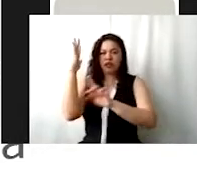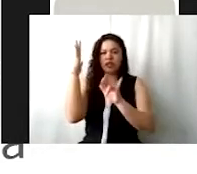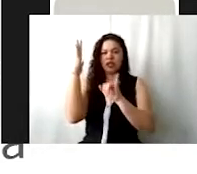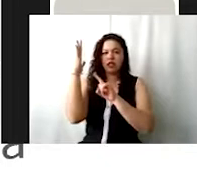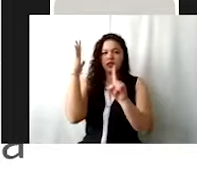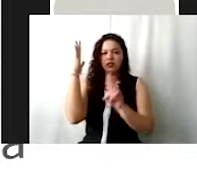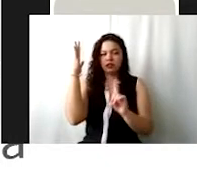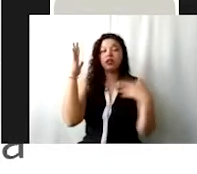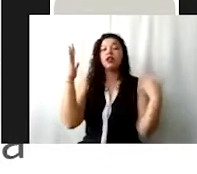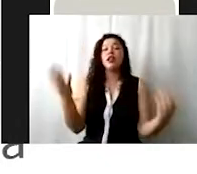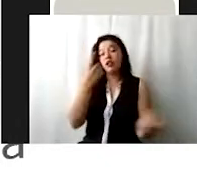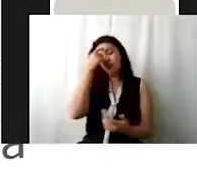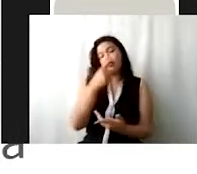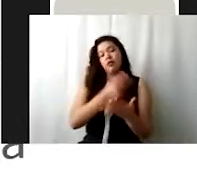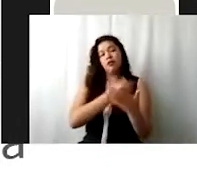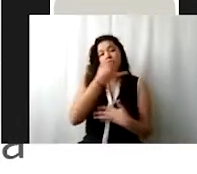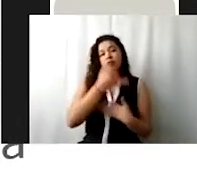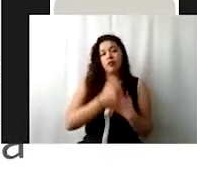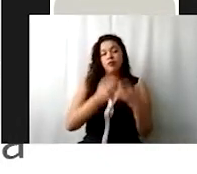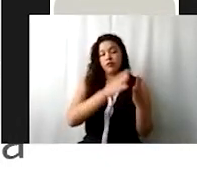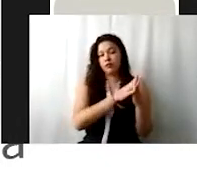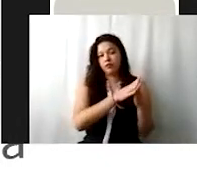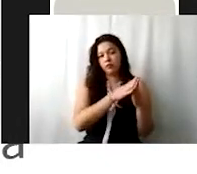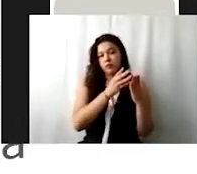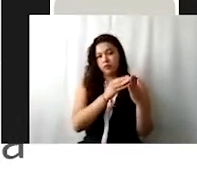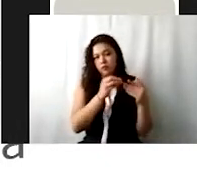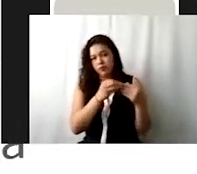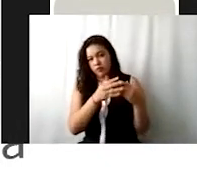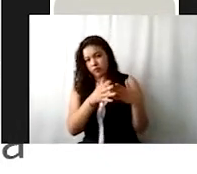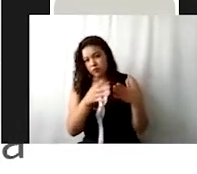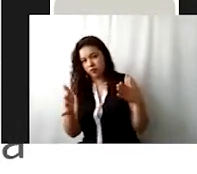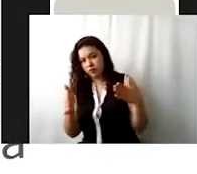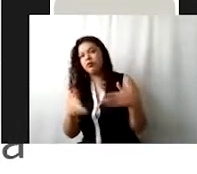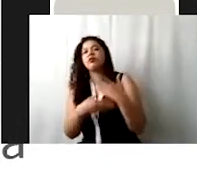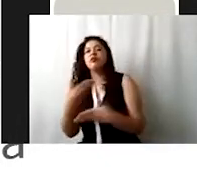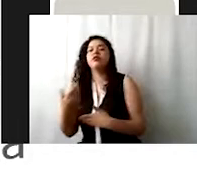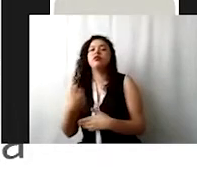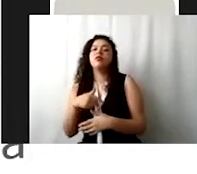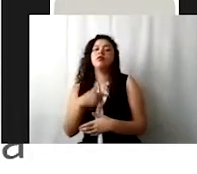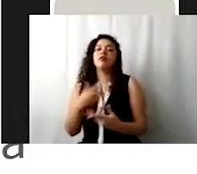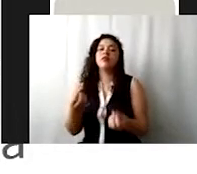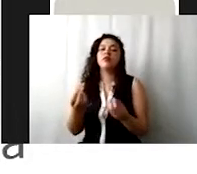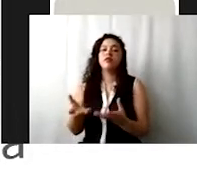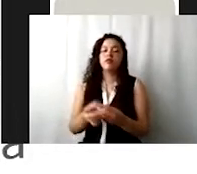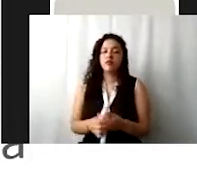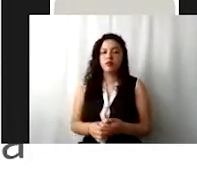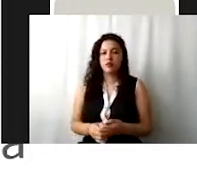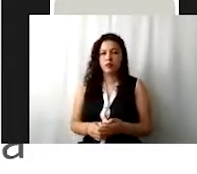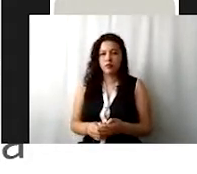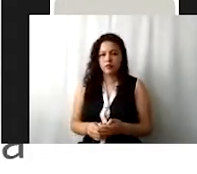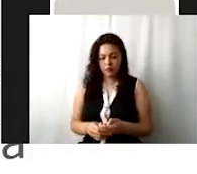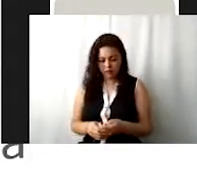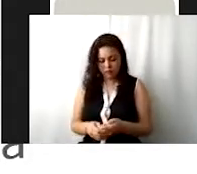Derivado de los proyectos, ahora vamos a plantear los servicios que vamos a otorgar. Pero no solamente es